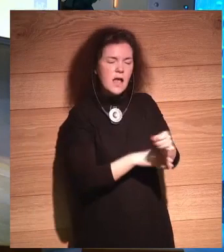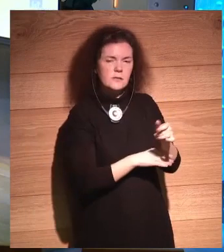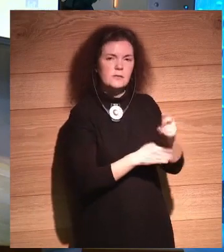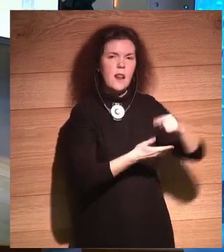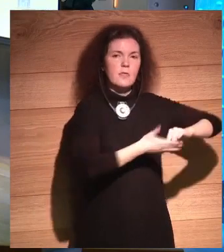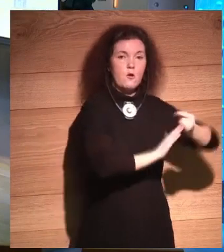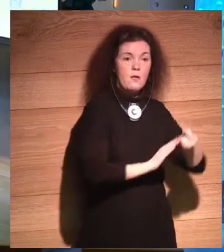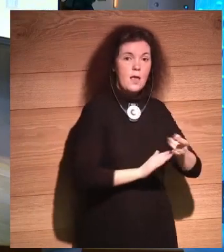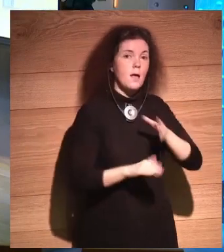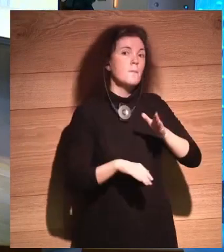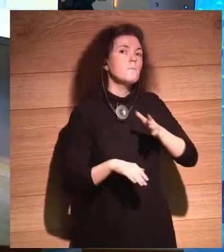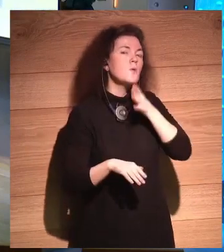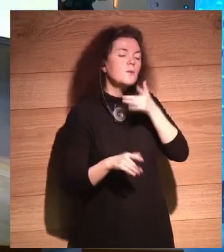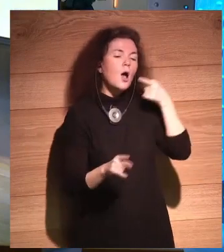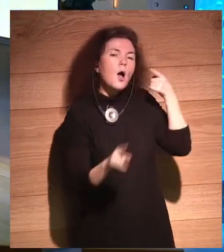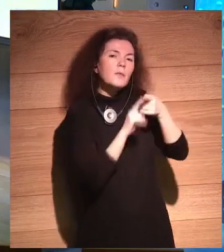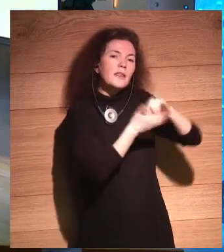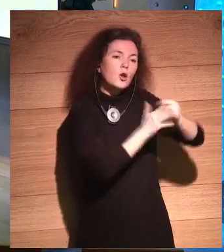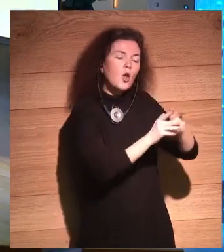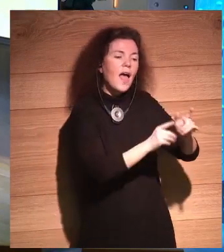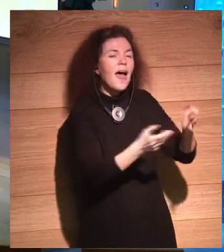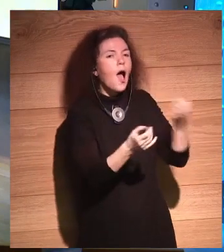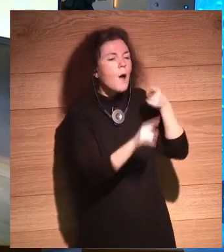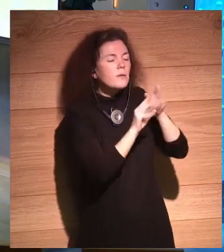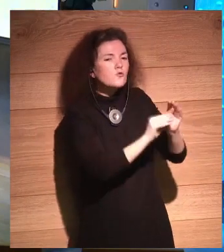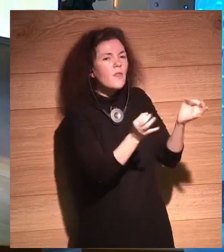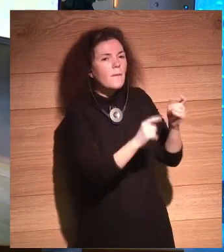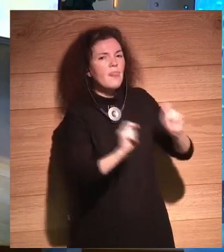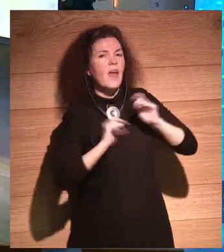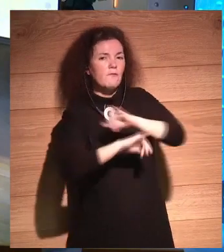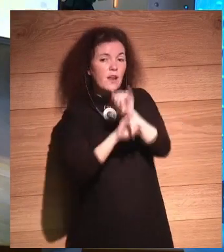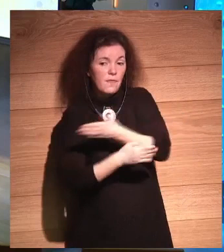Porque el propósito de la tecnología es hacernos felices a nosotros,